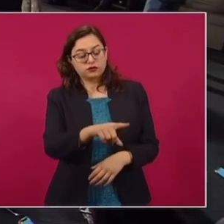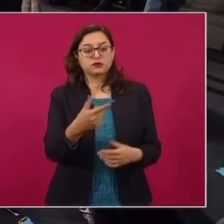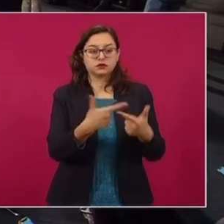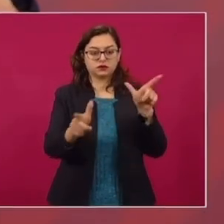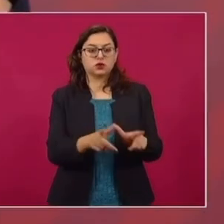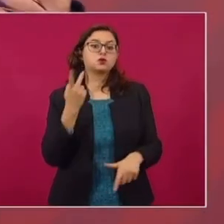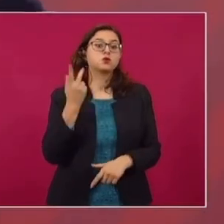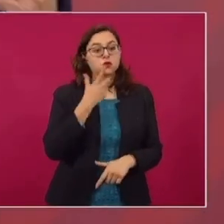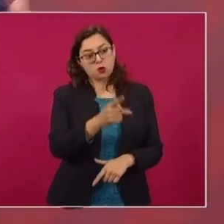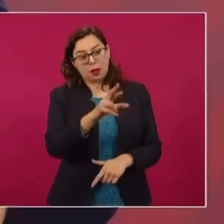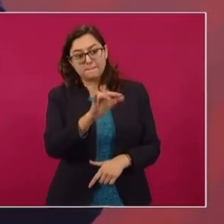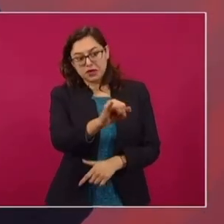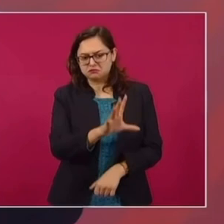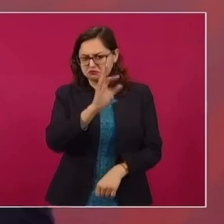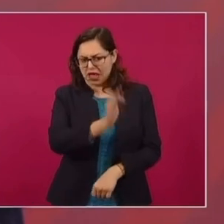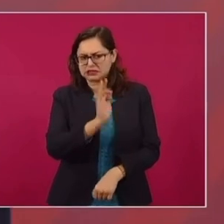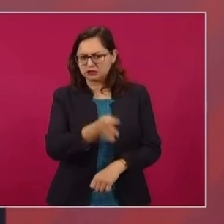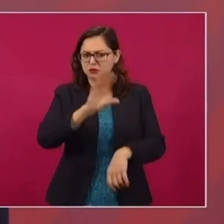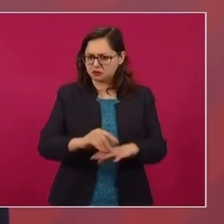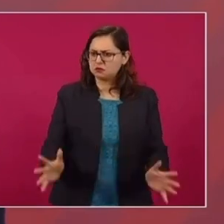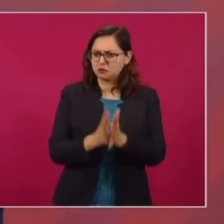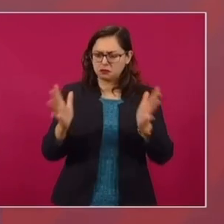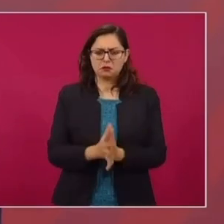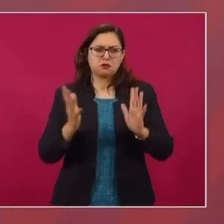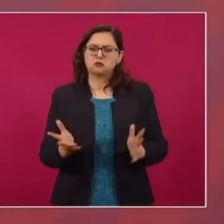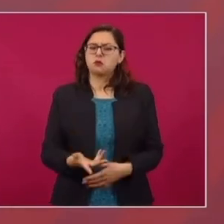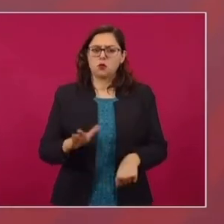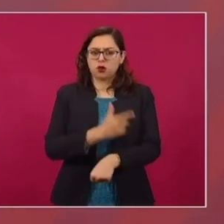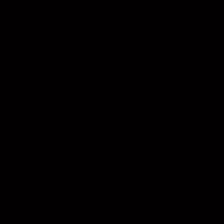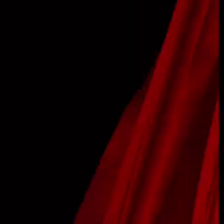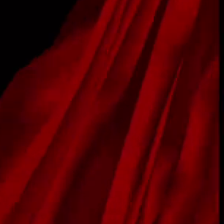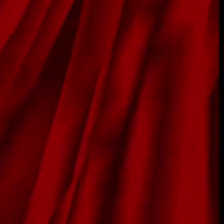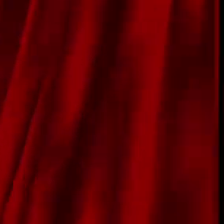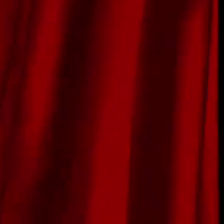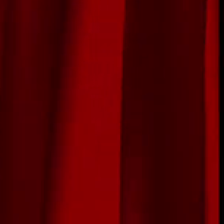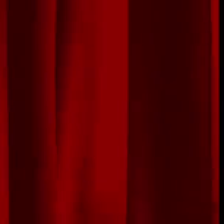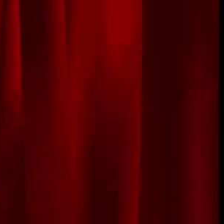que México se exprese en el mundo como es, plural.